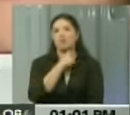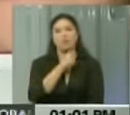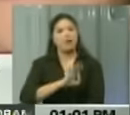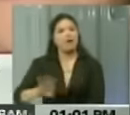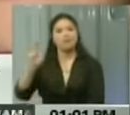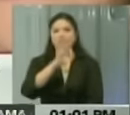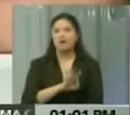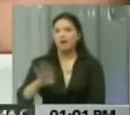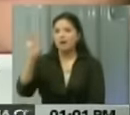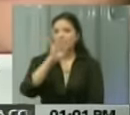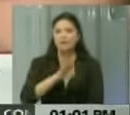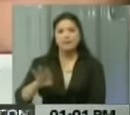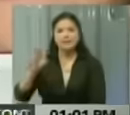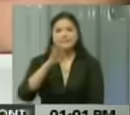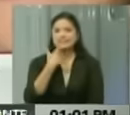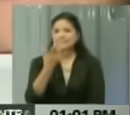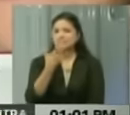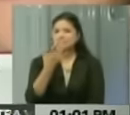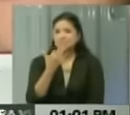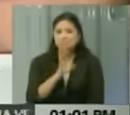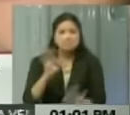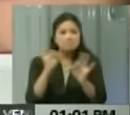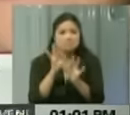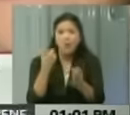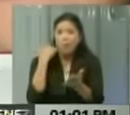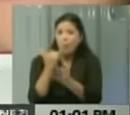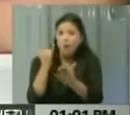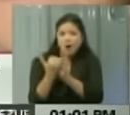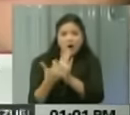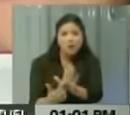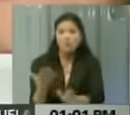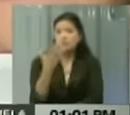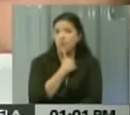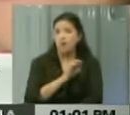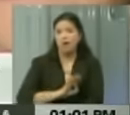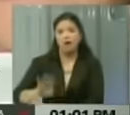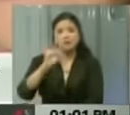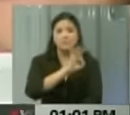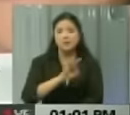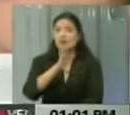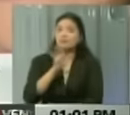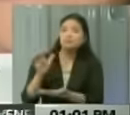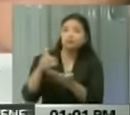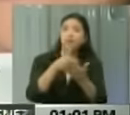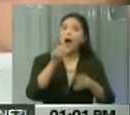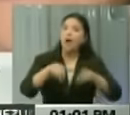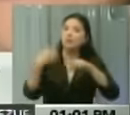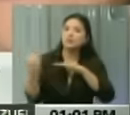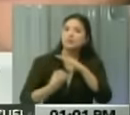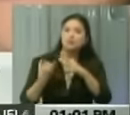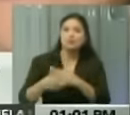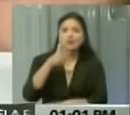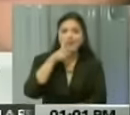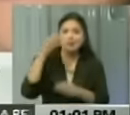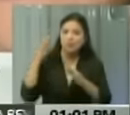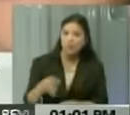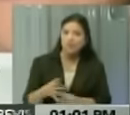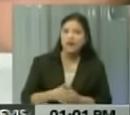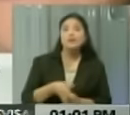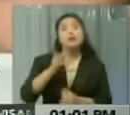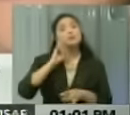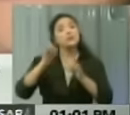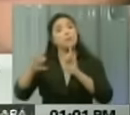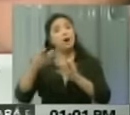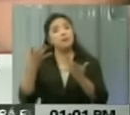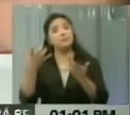ninguna base, de ningún indicio, de ninguna prueba que haya sido recabada por algunos de los organismos de seguridad. Y pues llamaba